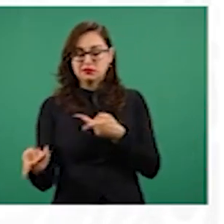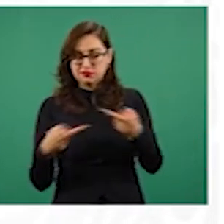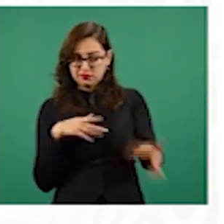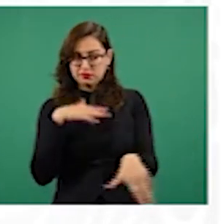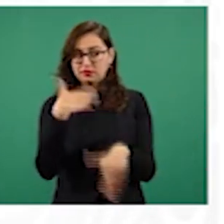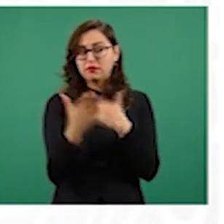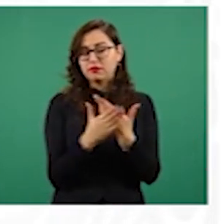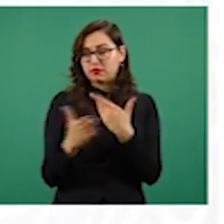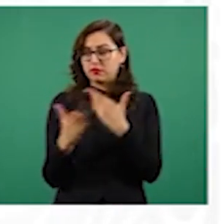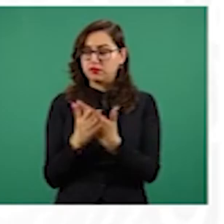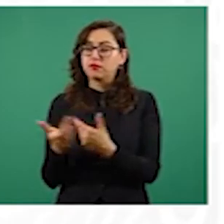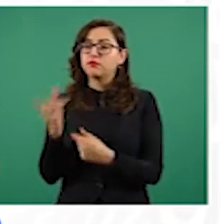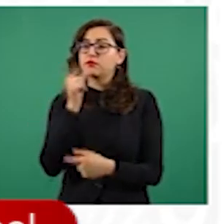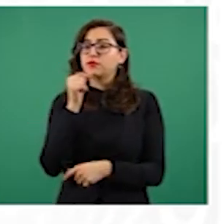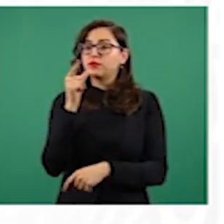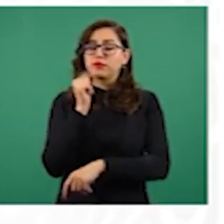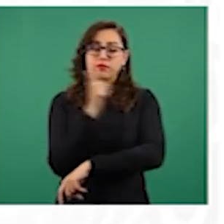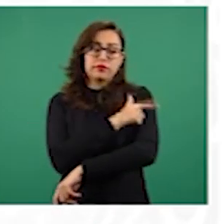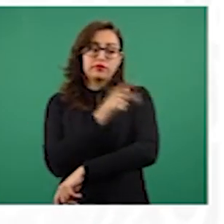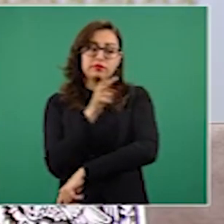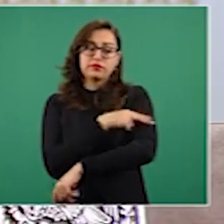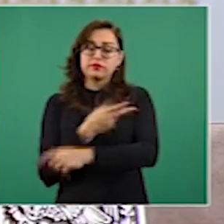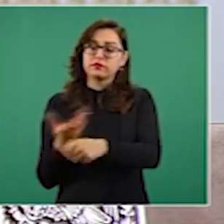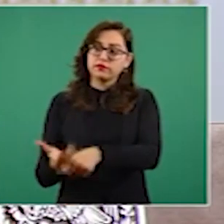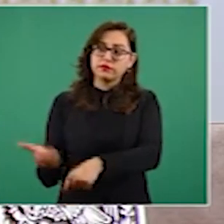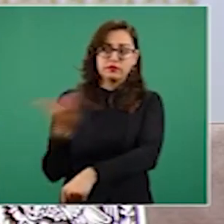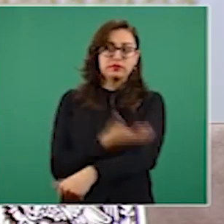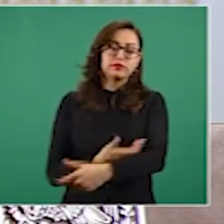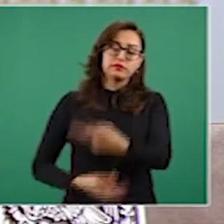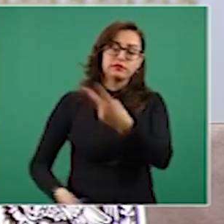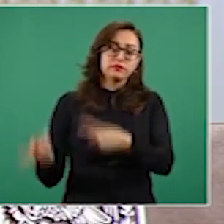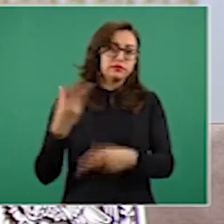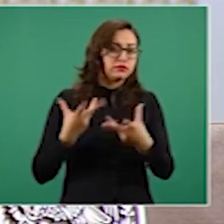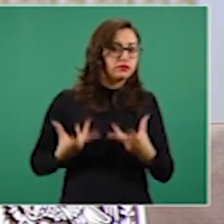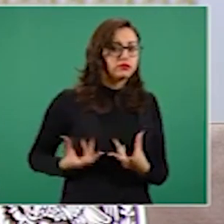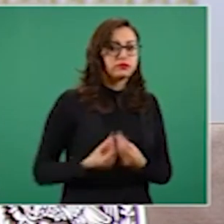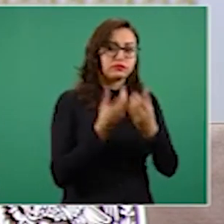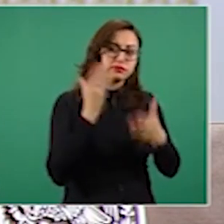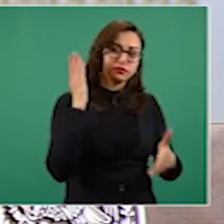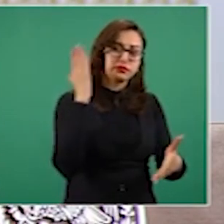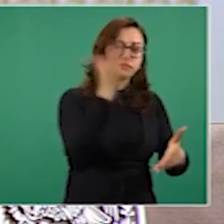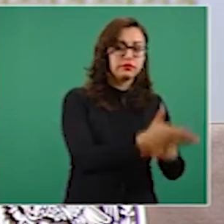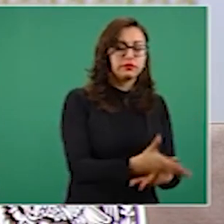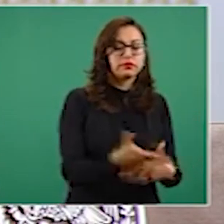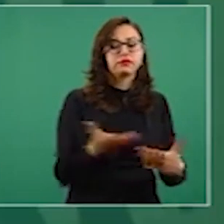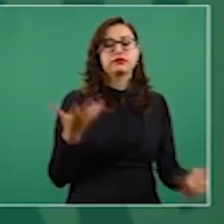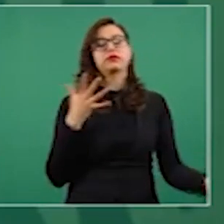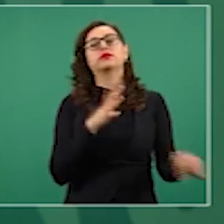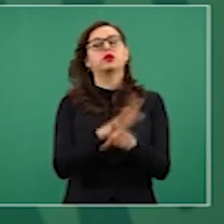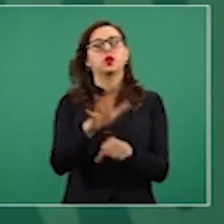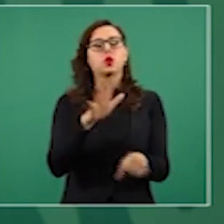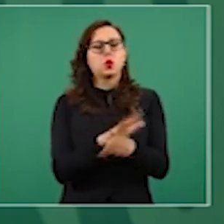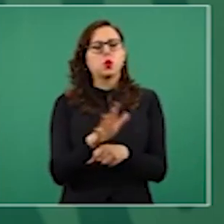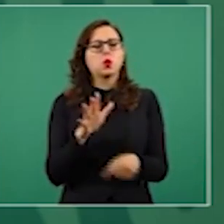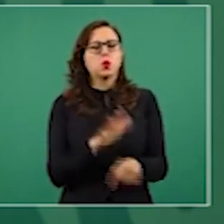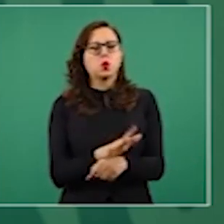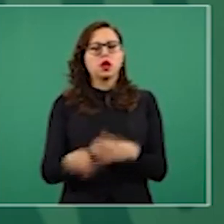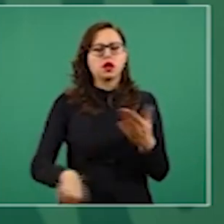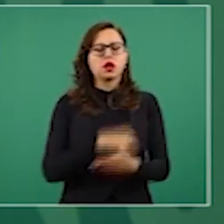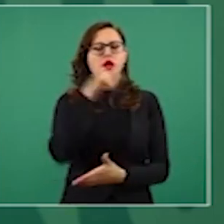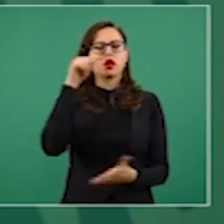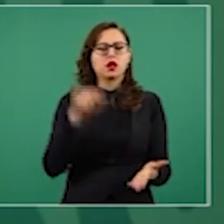la Guardia Nacional y además para que lo tomen en cuenta los consumidores, es una gasolinera que se llama Gasolinera San